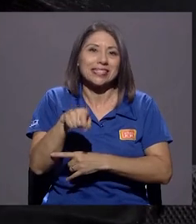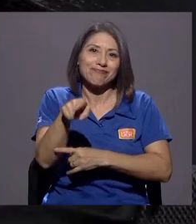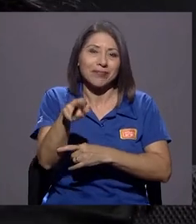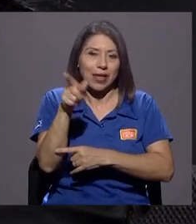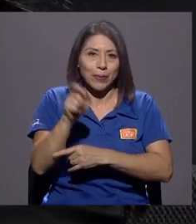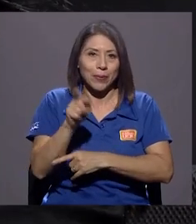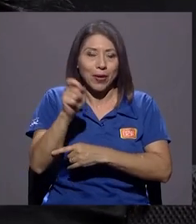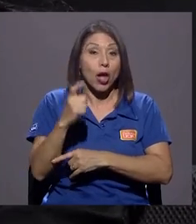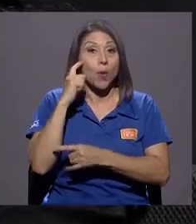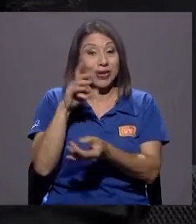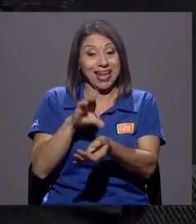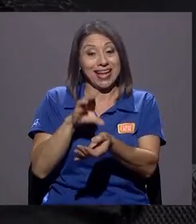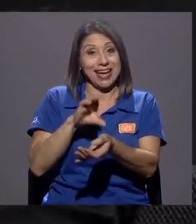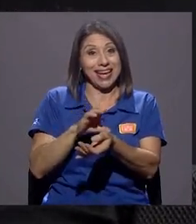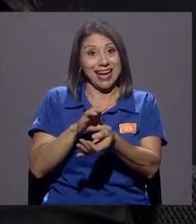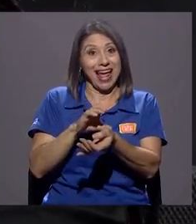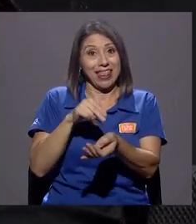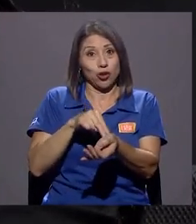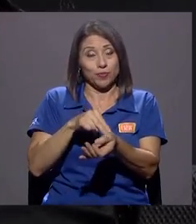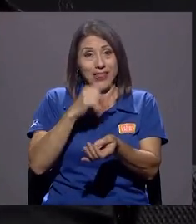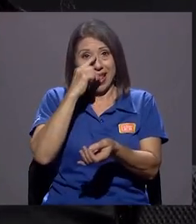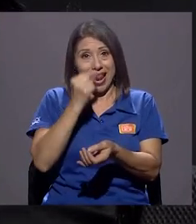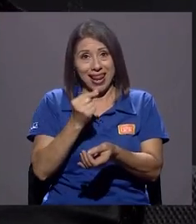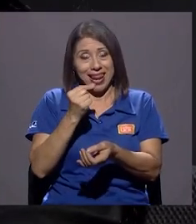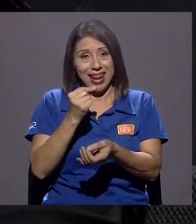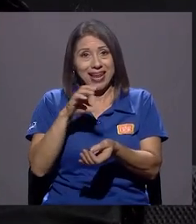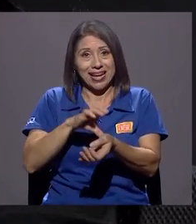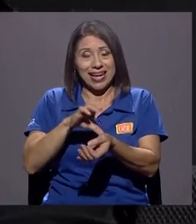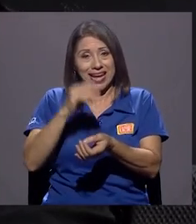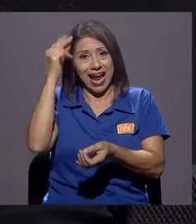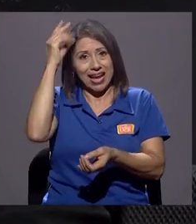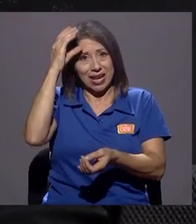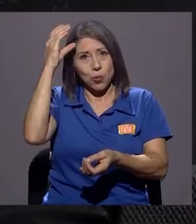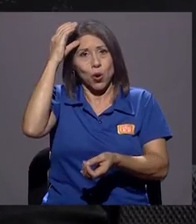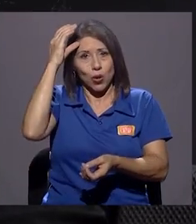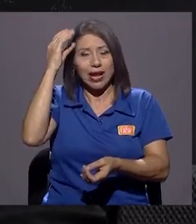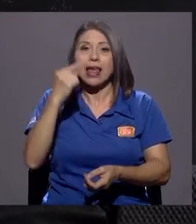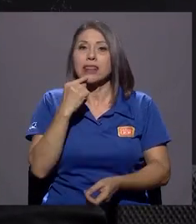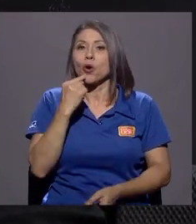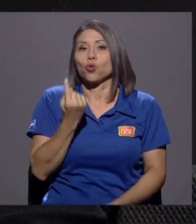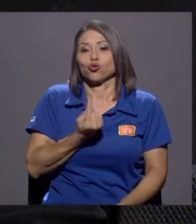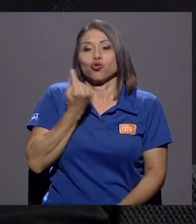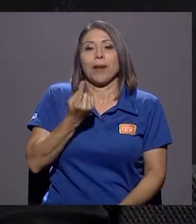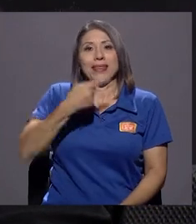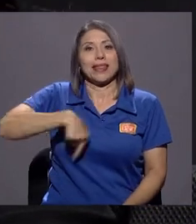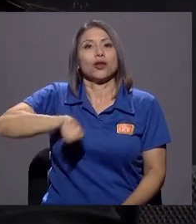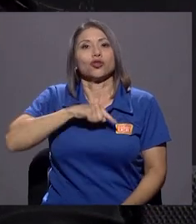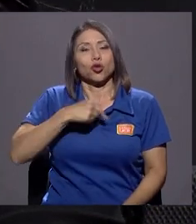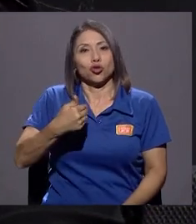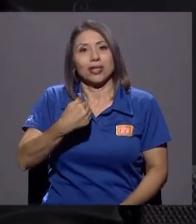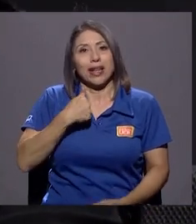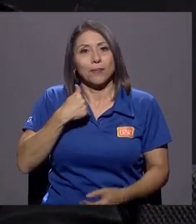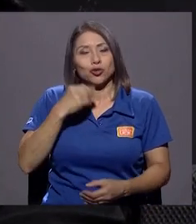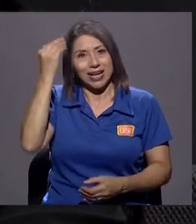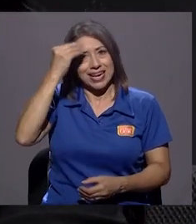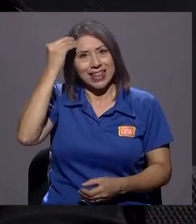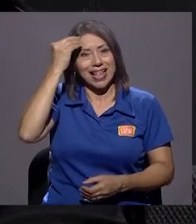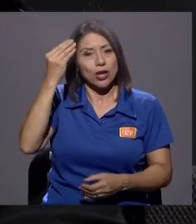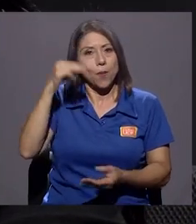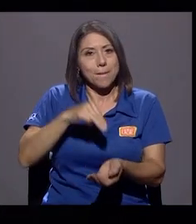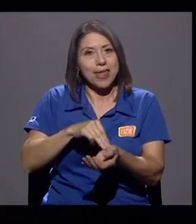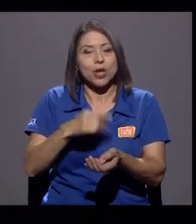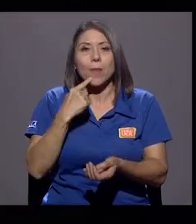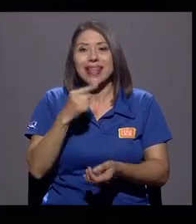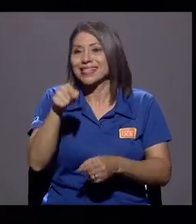la neurológica del Hospital Calderón les dijo, solo nosotros tenemos el criterio médico para decir que ella no puede trabajar, y ella no puede